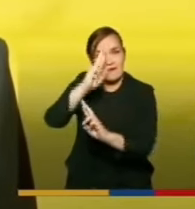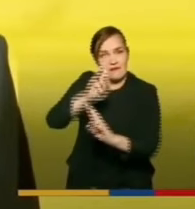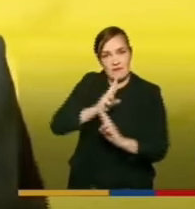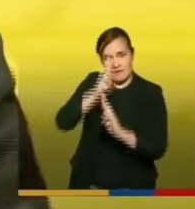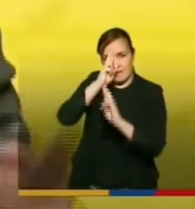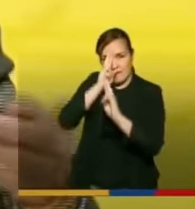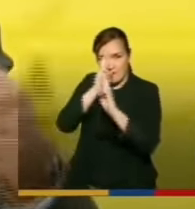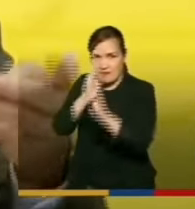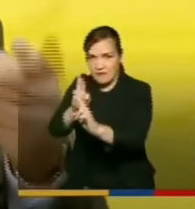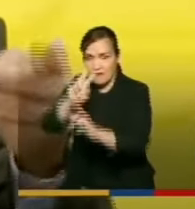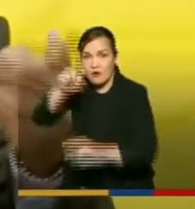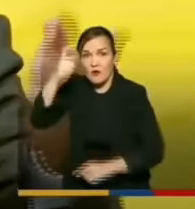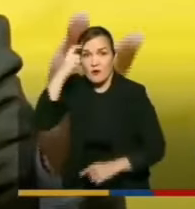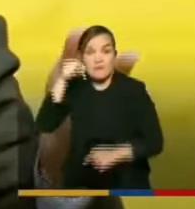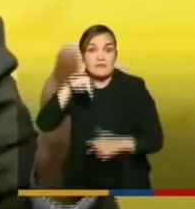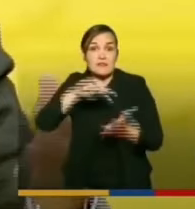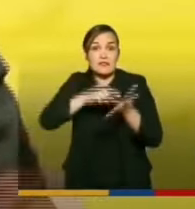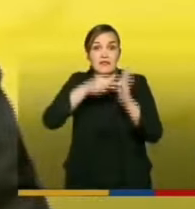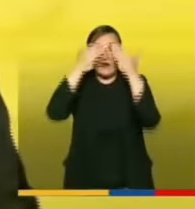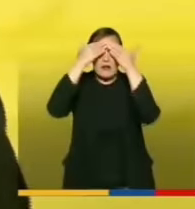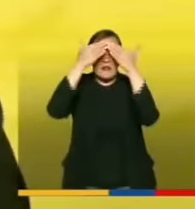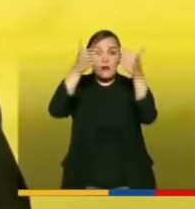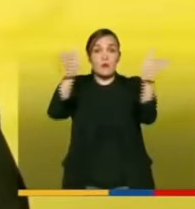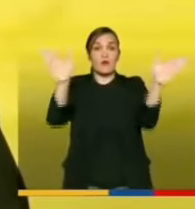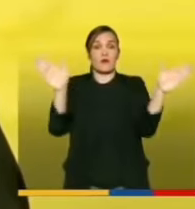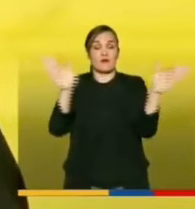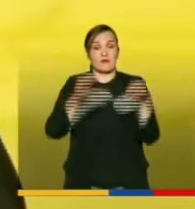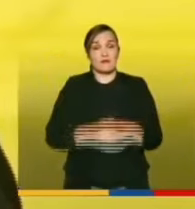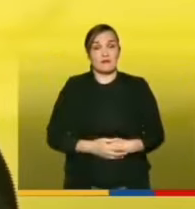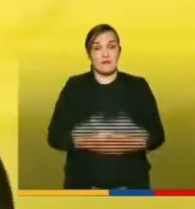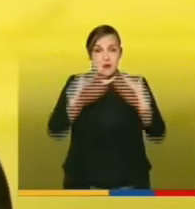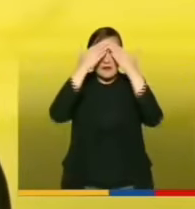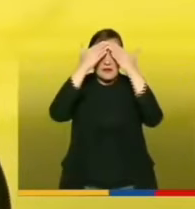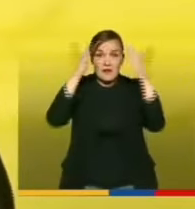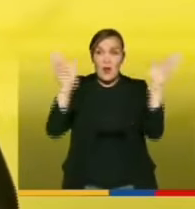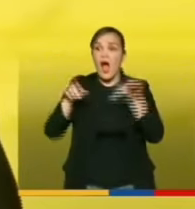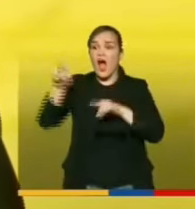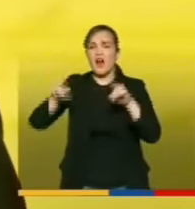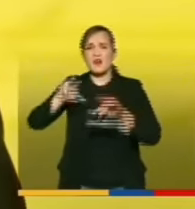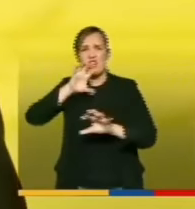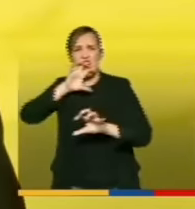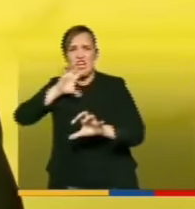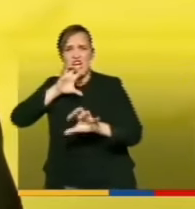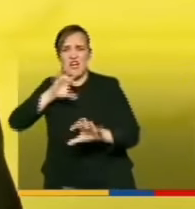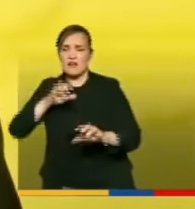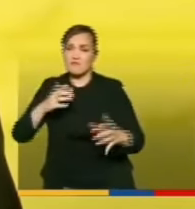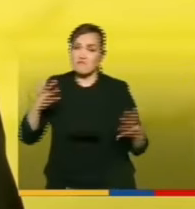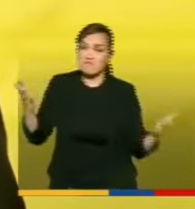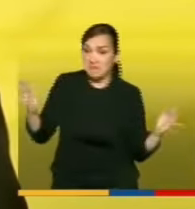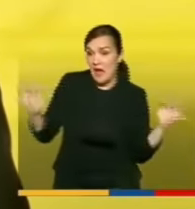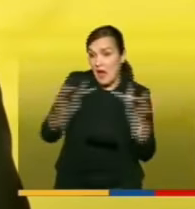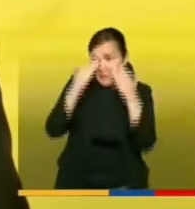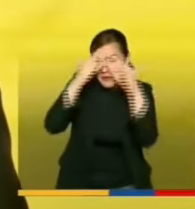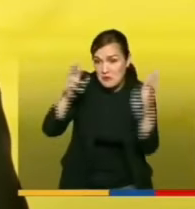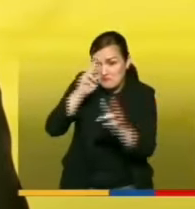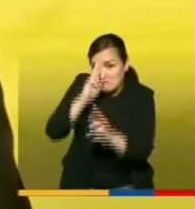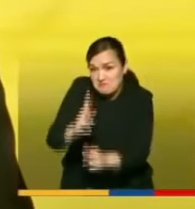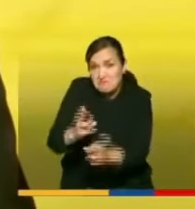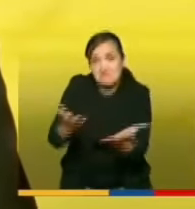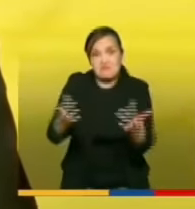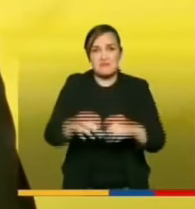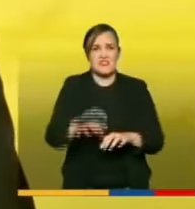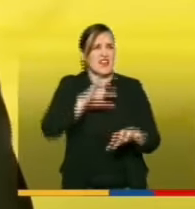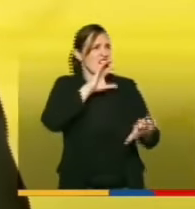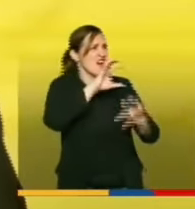y esta es la democracia el gemido y el mugido de algunos el país entero